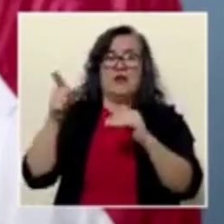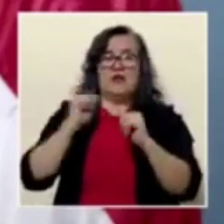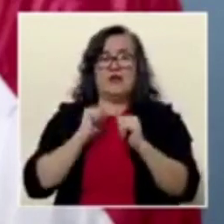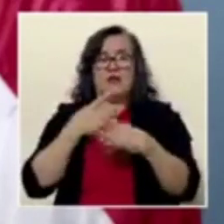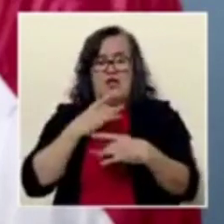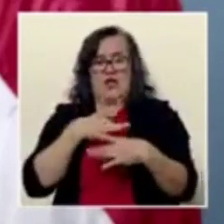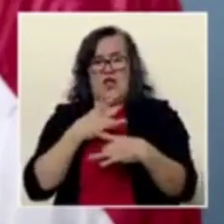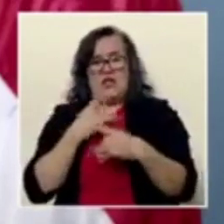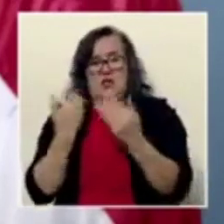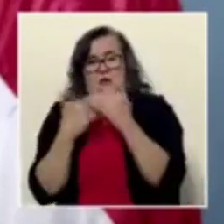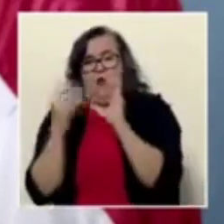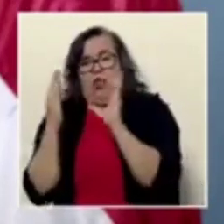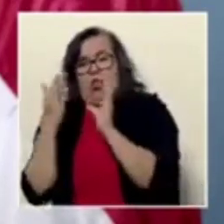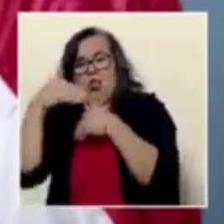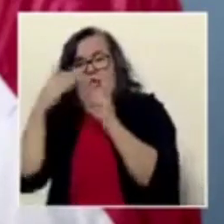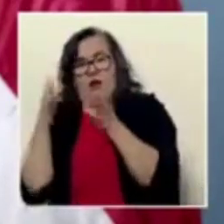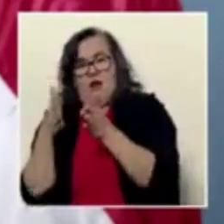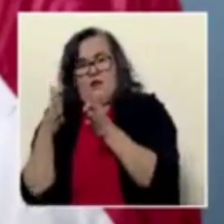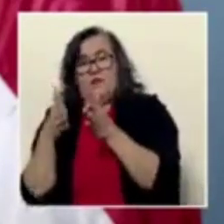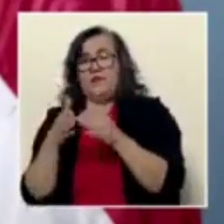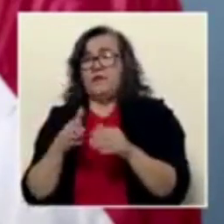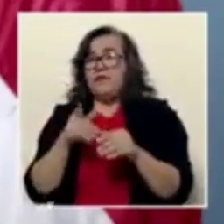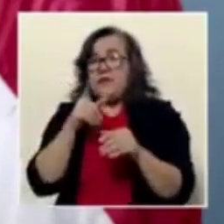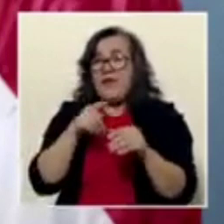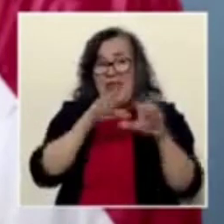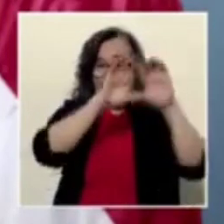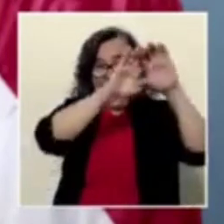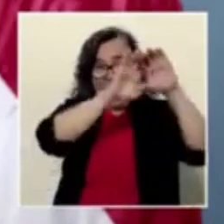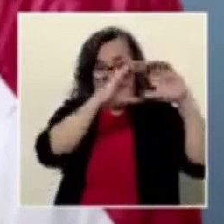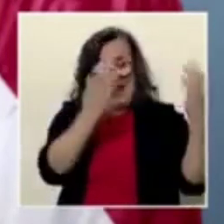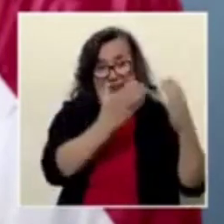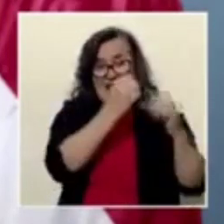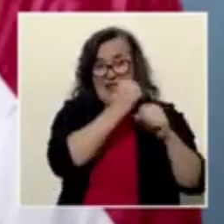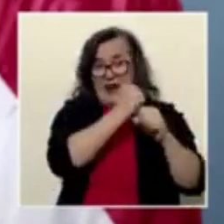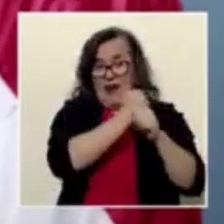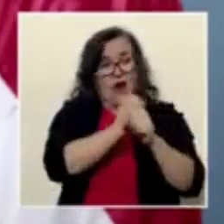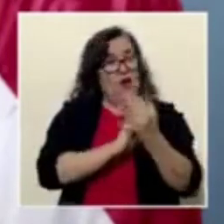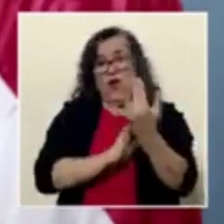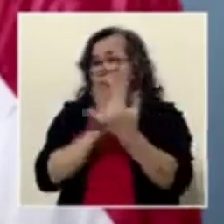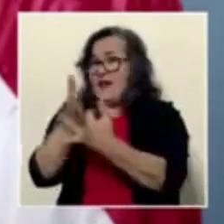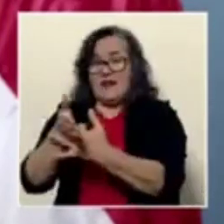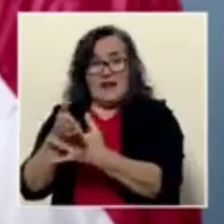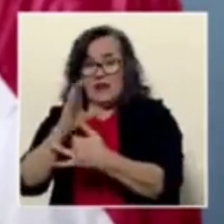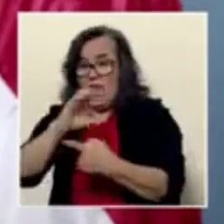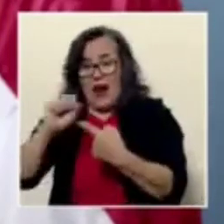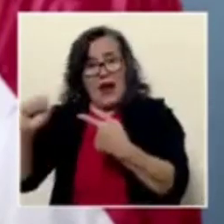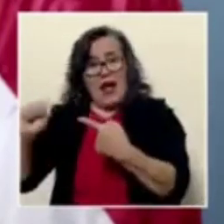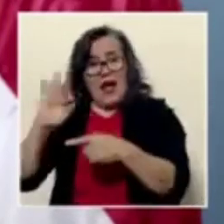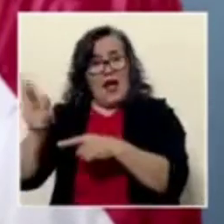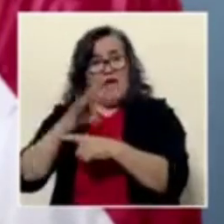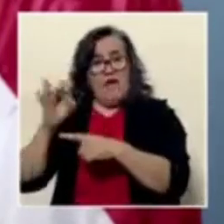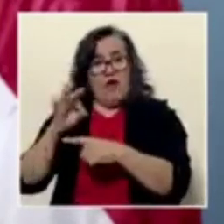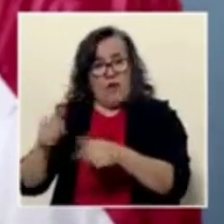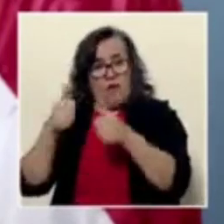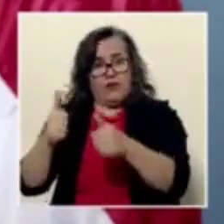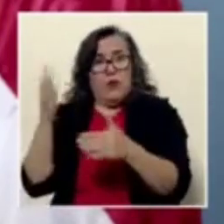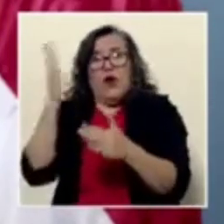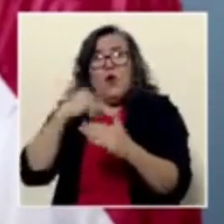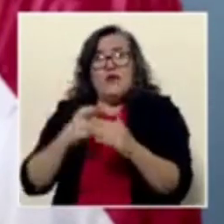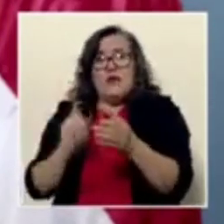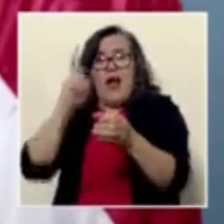de intereses muy estrechos, la mitad de esa clase trabajadora no tiene acceso a la caja de una manera regular porque no está asegurada.